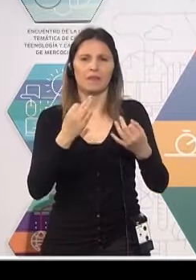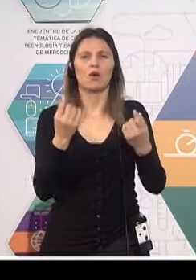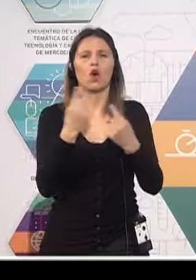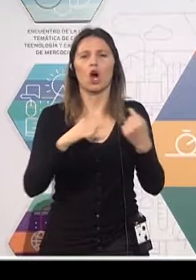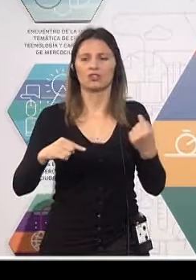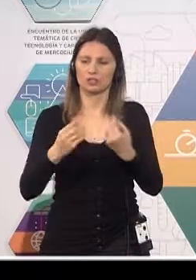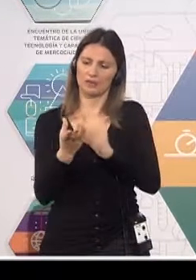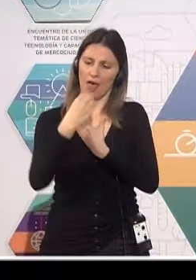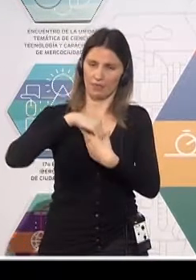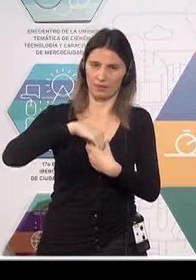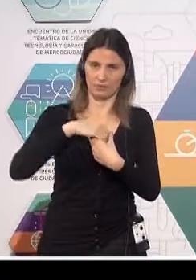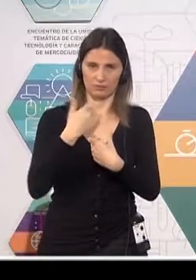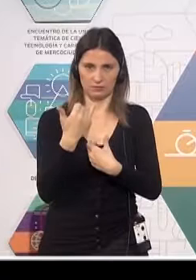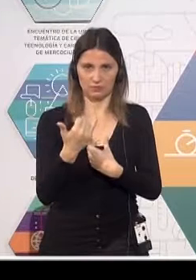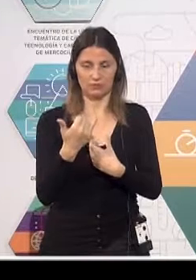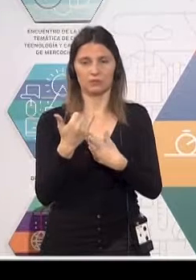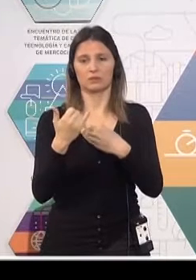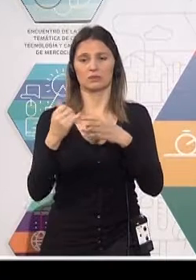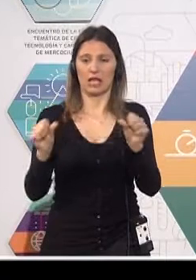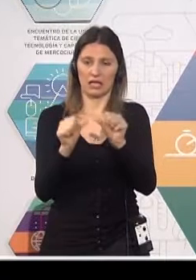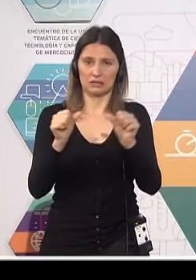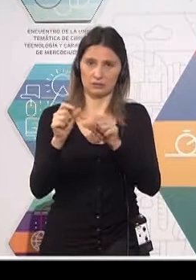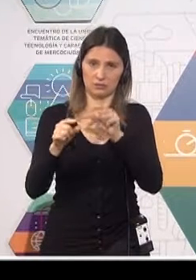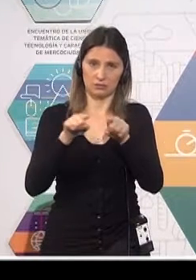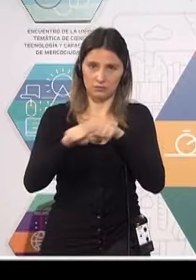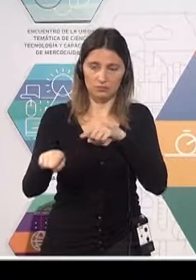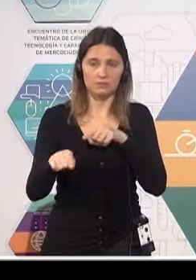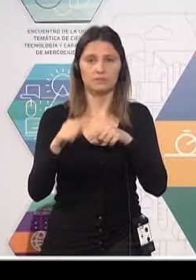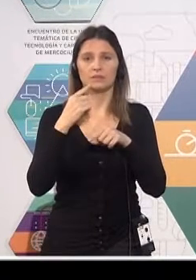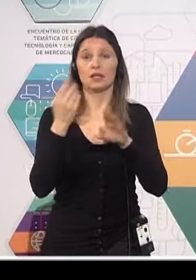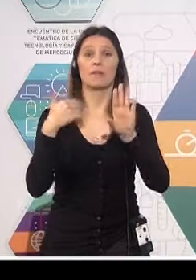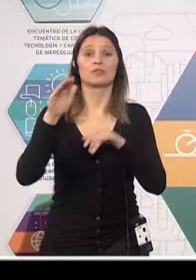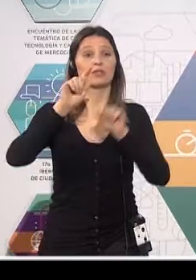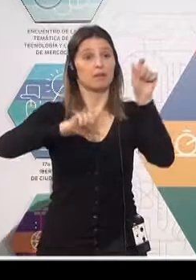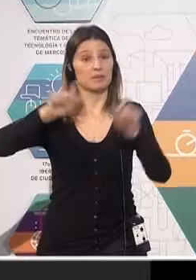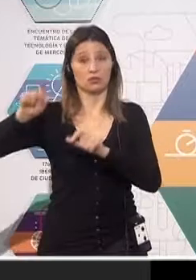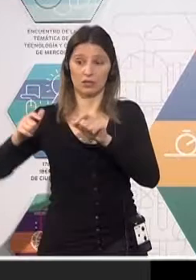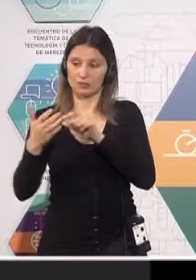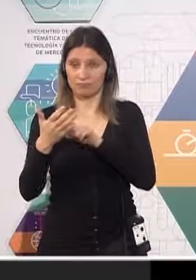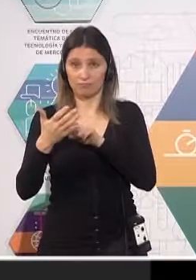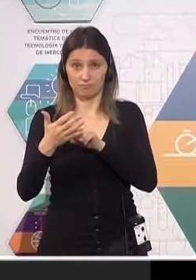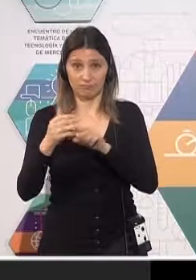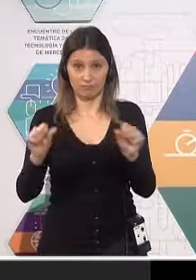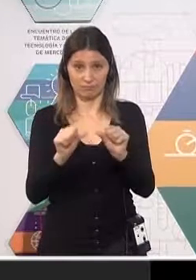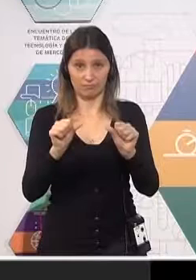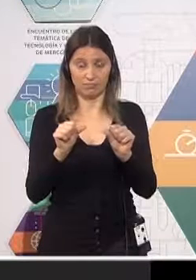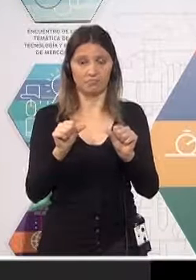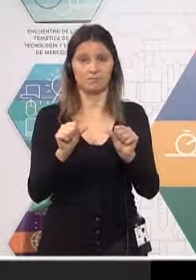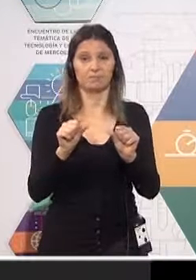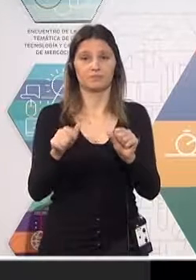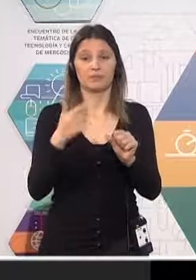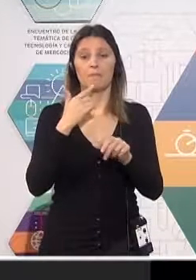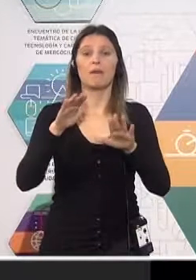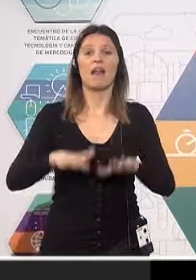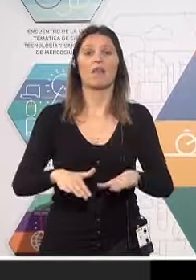ejecuta adentro de un dispositivo móvil. Básicamente es a través de lo cual la mayoría de la gente interactúa. Esto es una parada